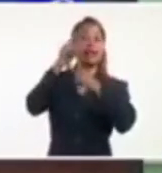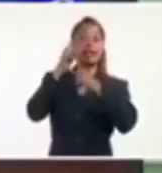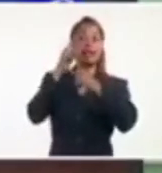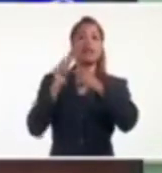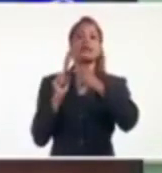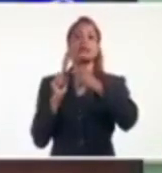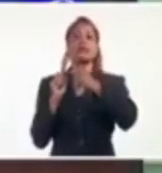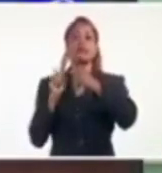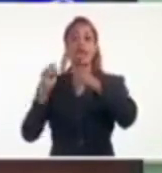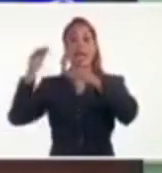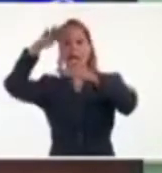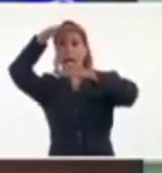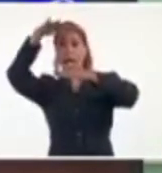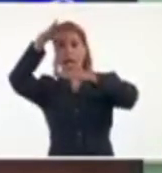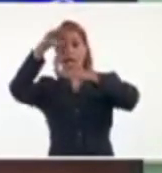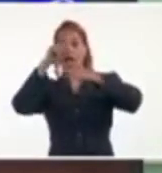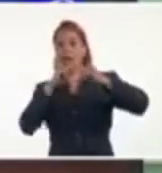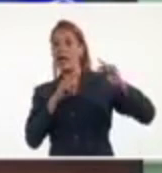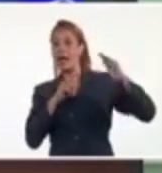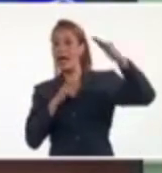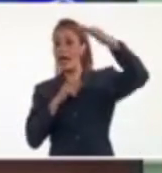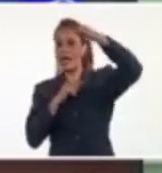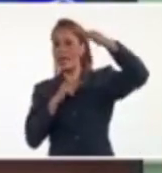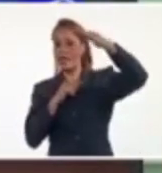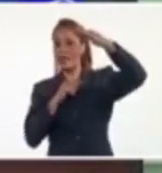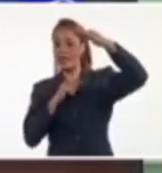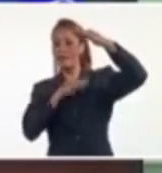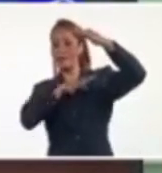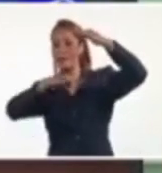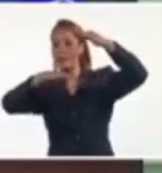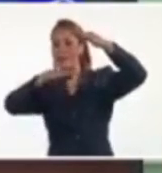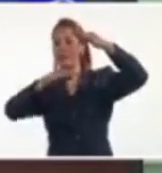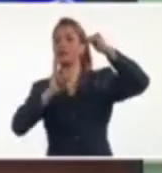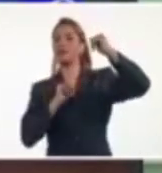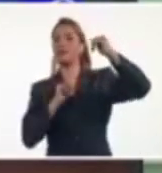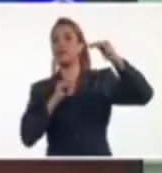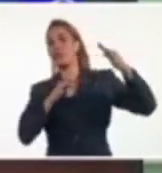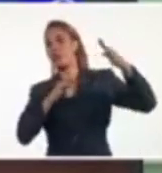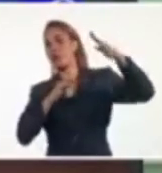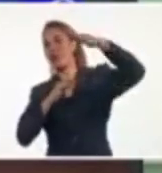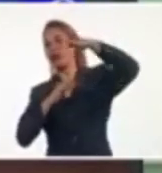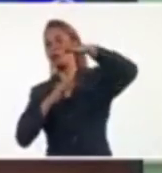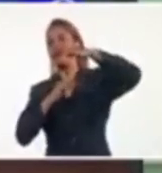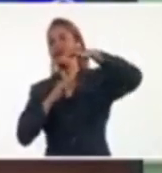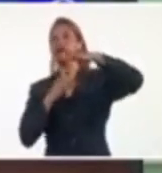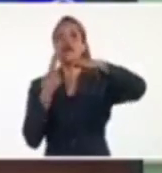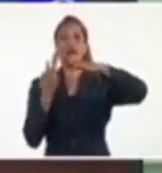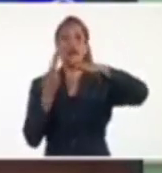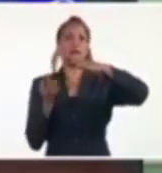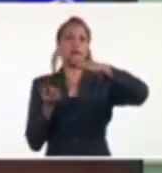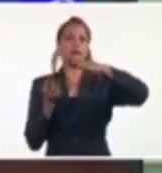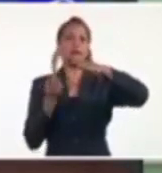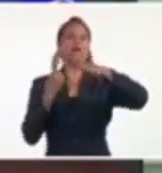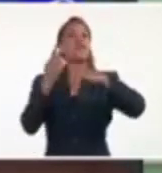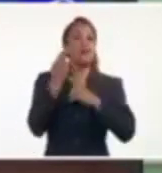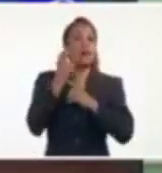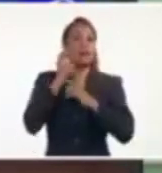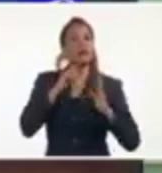arriba aquí y en la superficie aquí. Quiere decir que todavía hay desacople